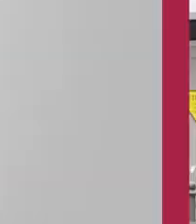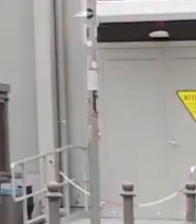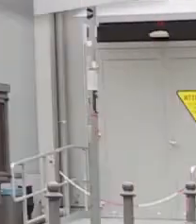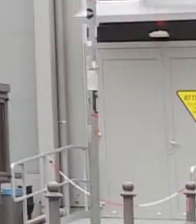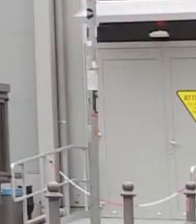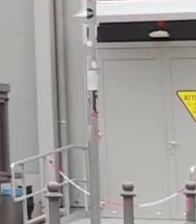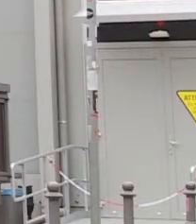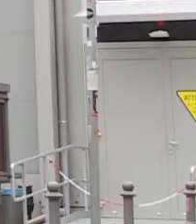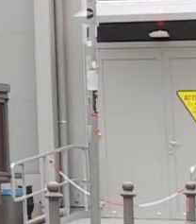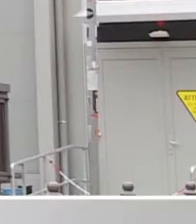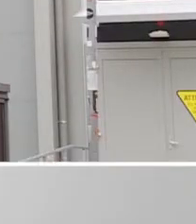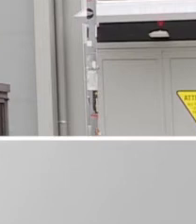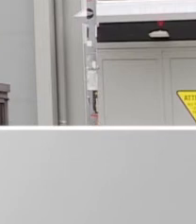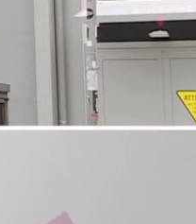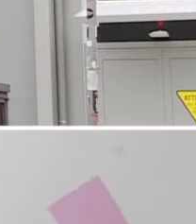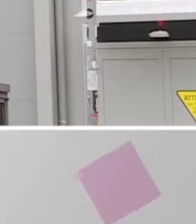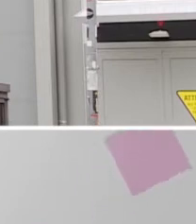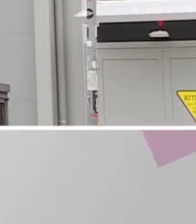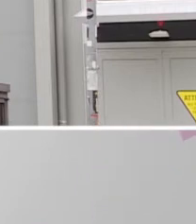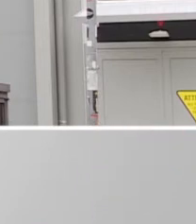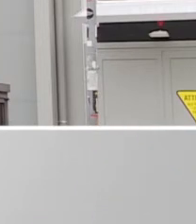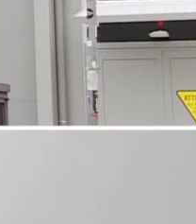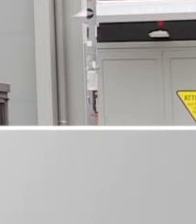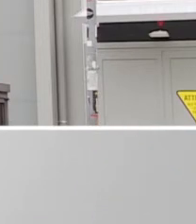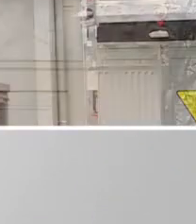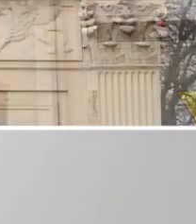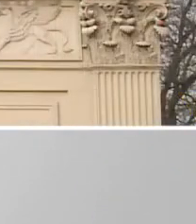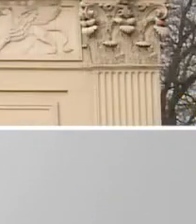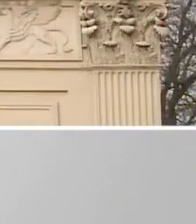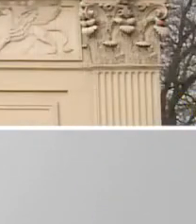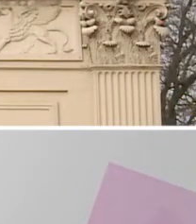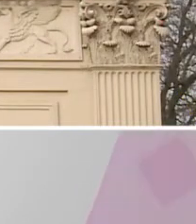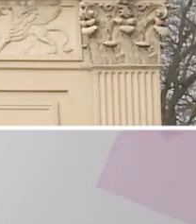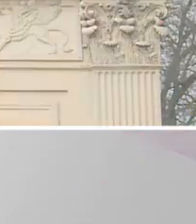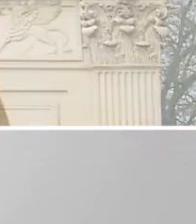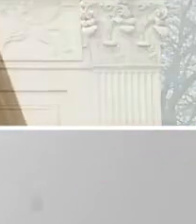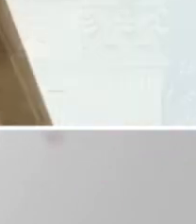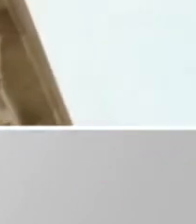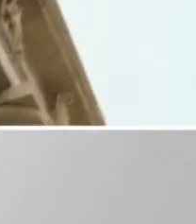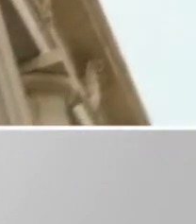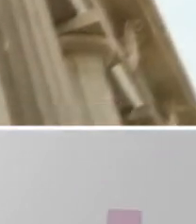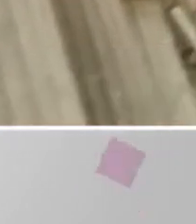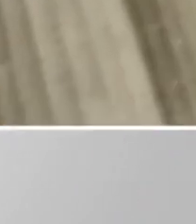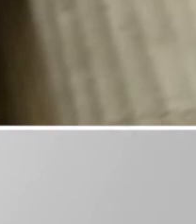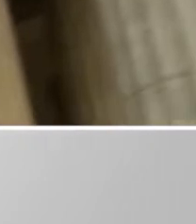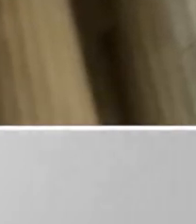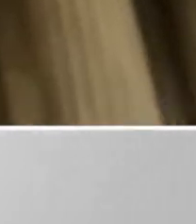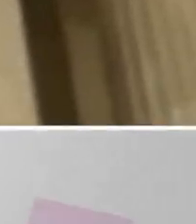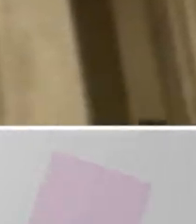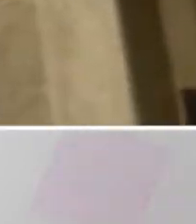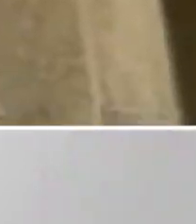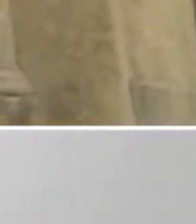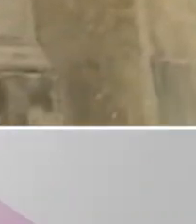Una semana más Aquí estoy Me encuentro Frente a uno de los Teatros más emblemáticos Que tiene la capital alemana Que es el Teatro